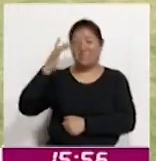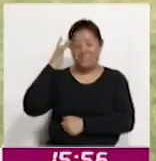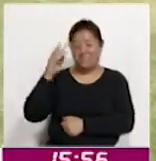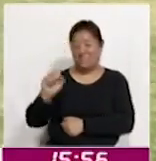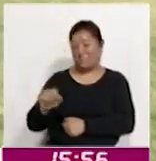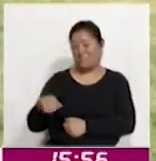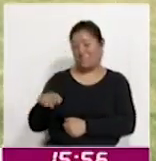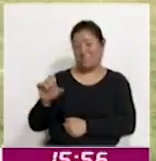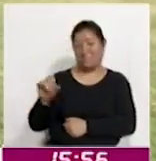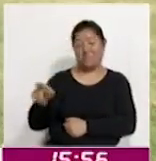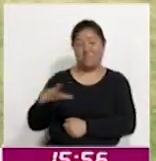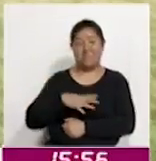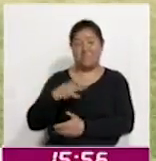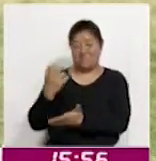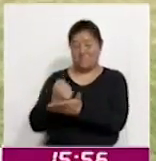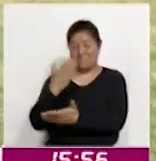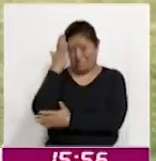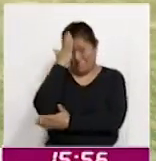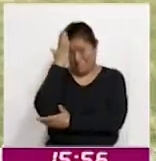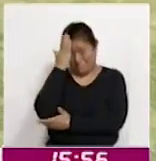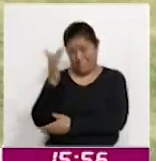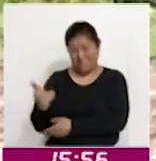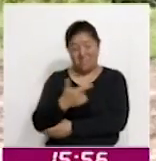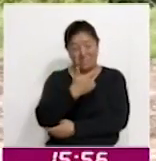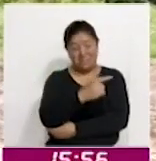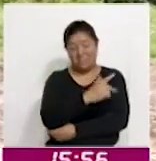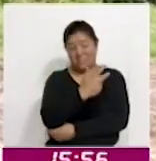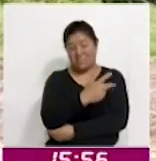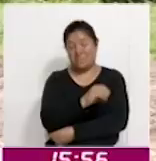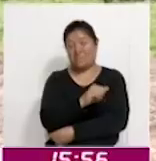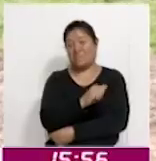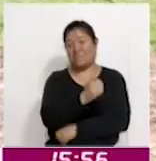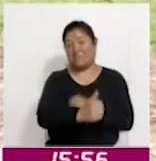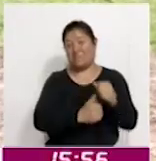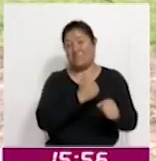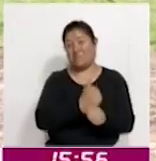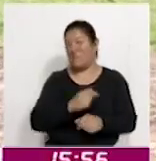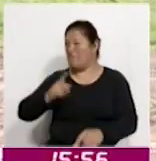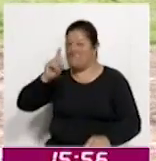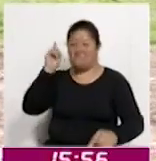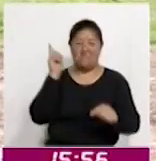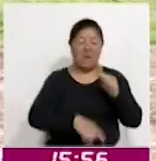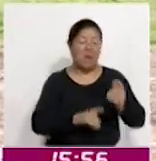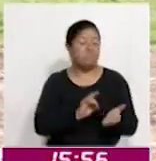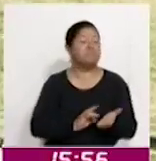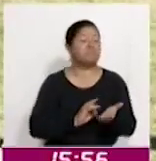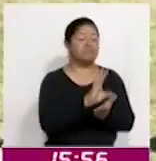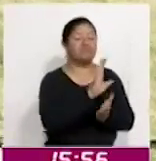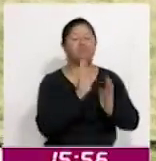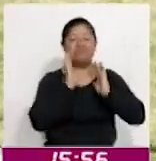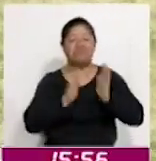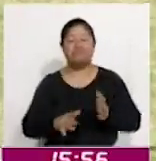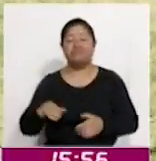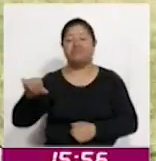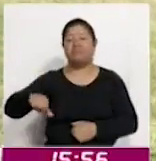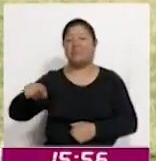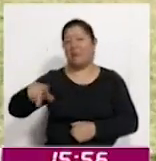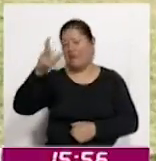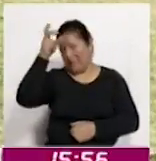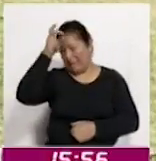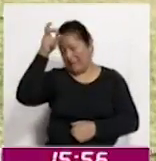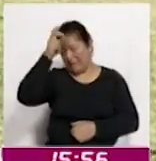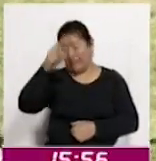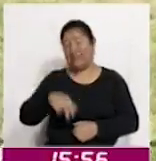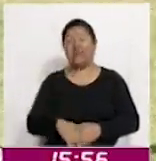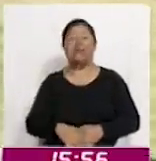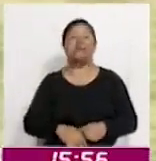líderes invictos de la temporada regular de la categoría 7 a 8 años, fueron eliminados de manera contundente al caer ante los cardenales de Tenancingo por un marcador de